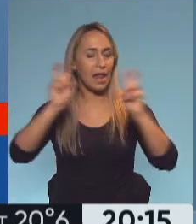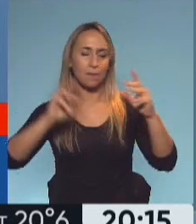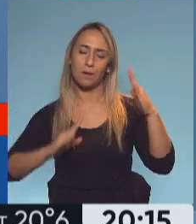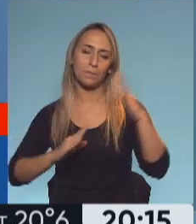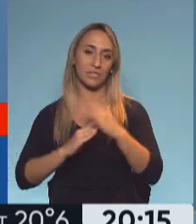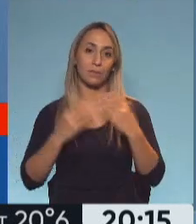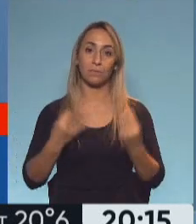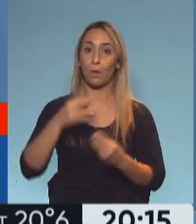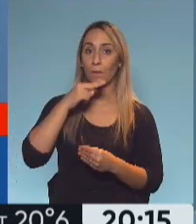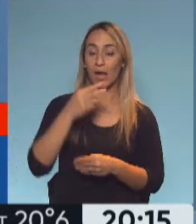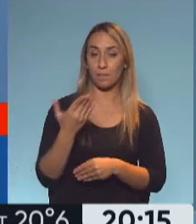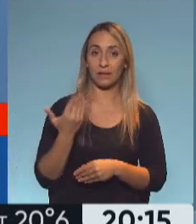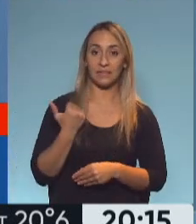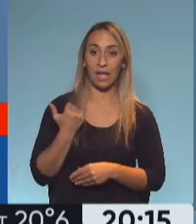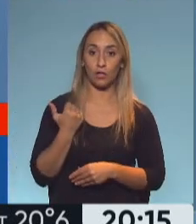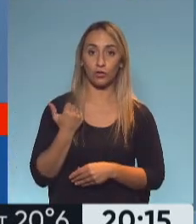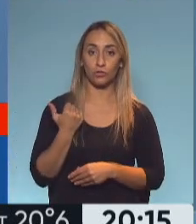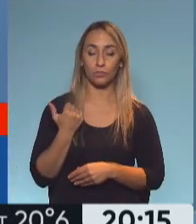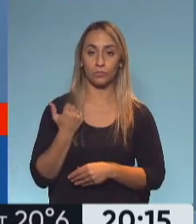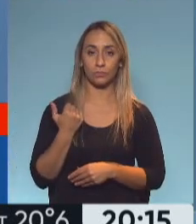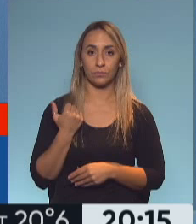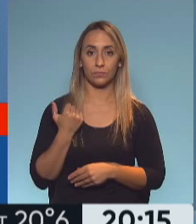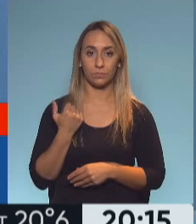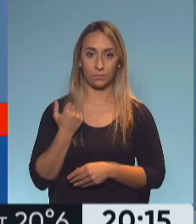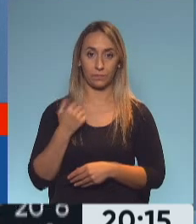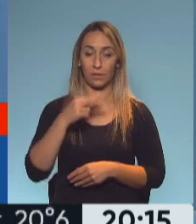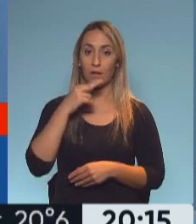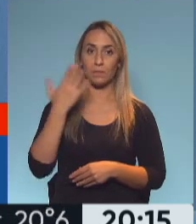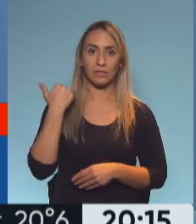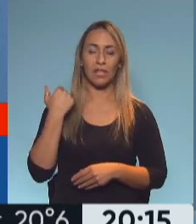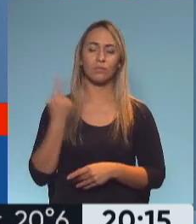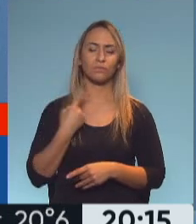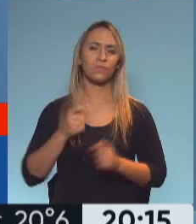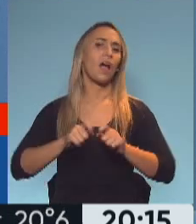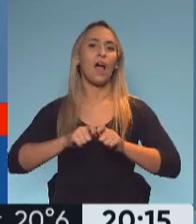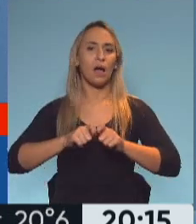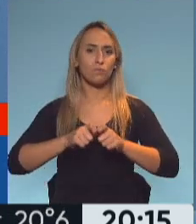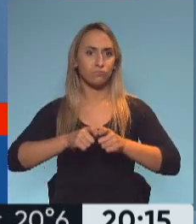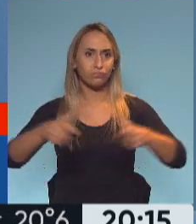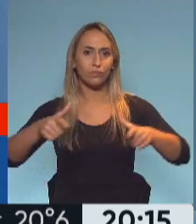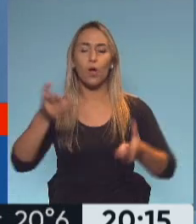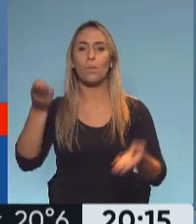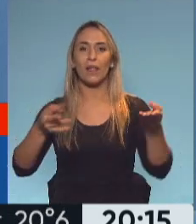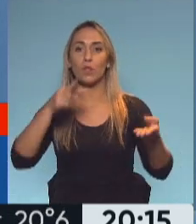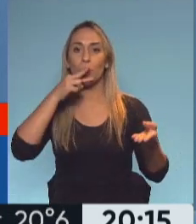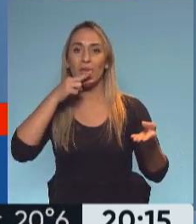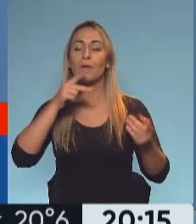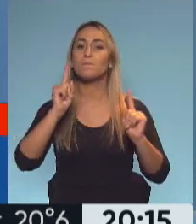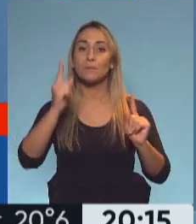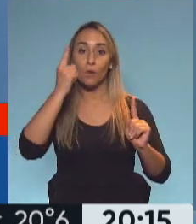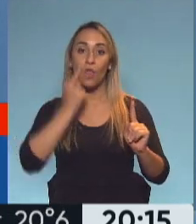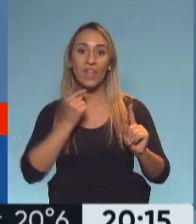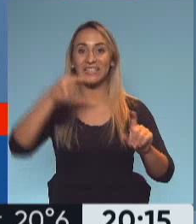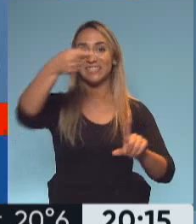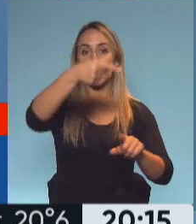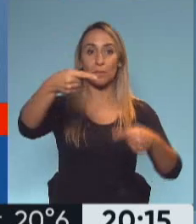tuvimos fue el viernes pasado, en donde tuvimos un aumento respecto al viernes anterior. Nosotros siempre hacemos esa comparación, mismo día de